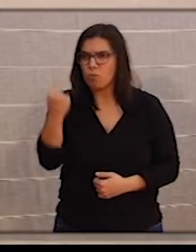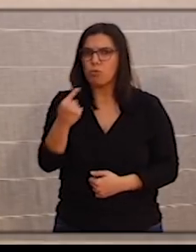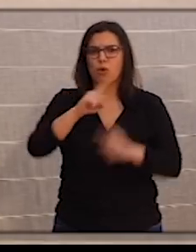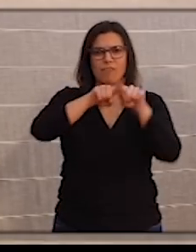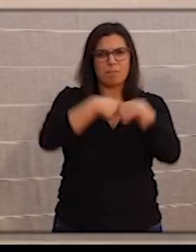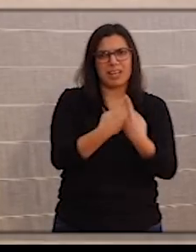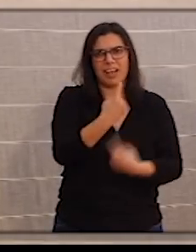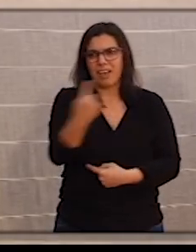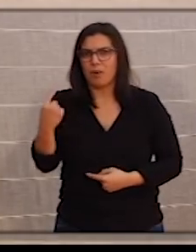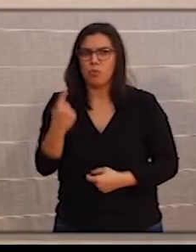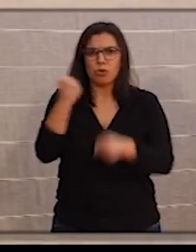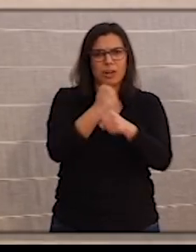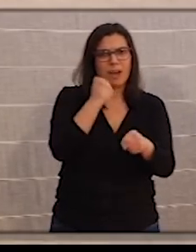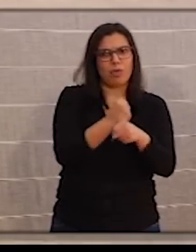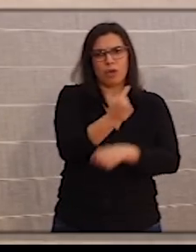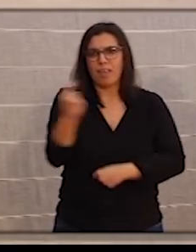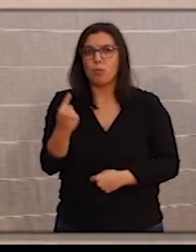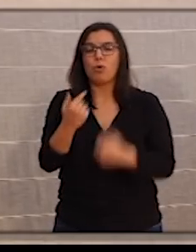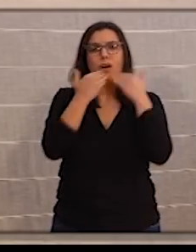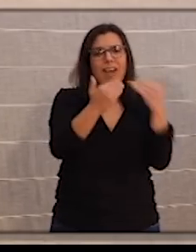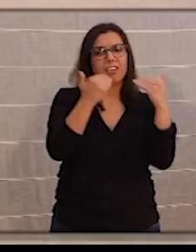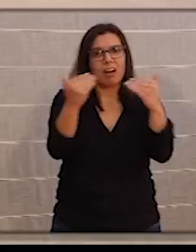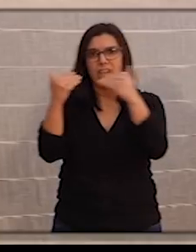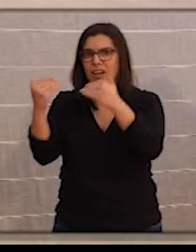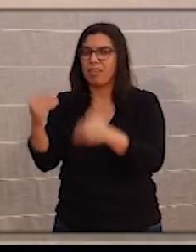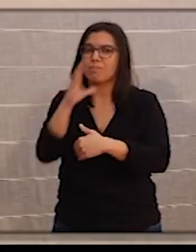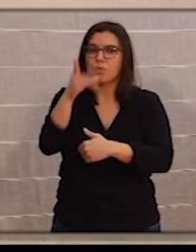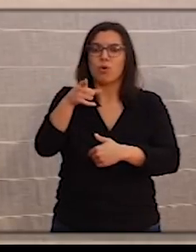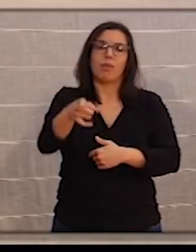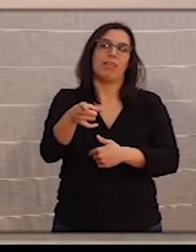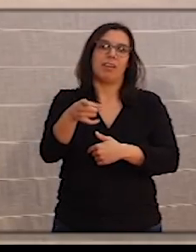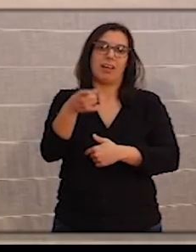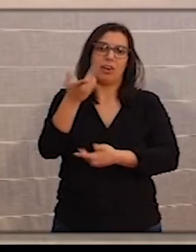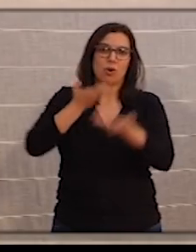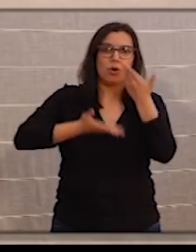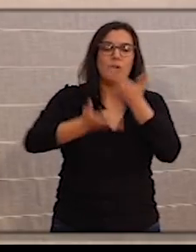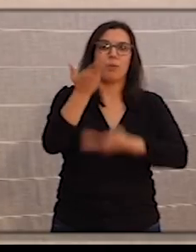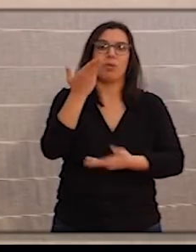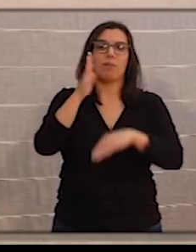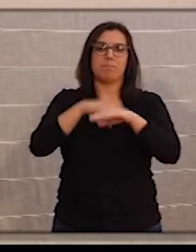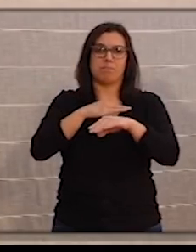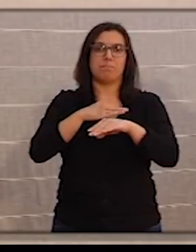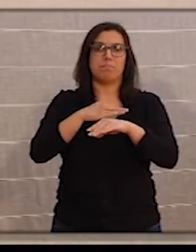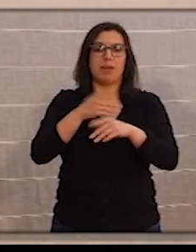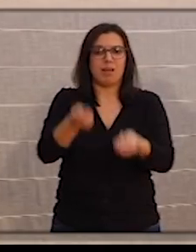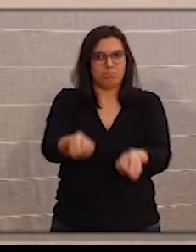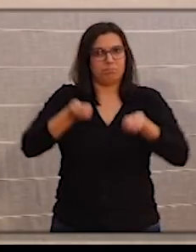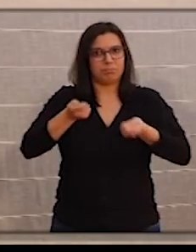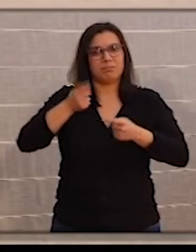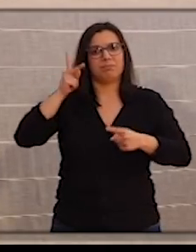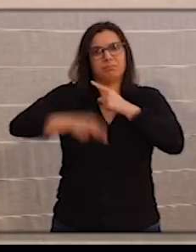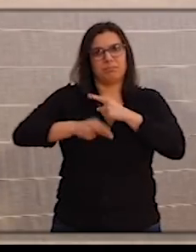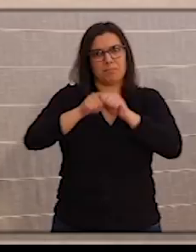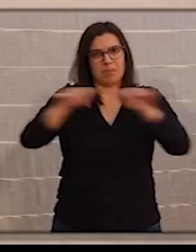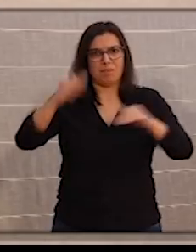a cada familia, a cada trabajador, su contribución para que los efectos de la pandemia sean